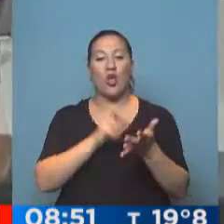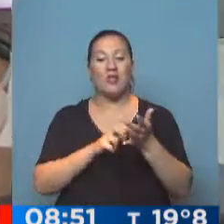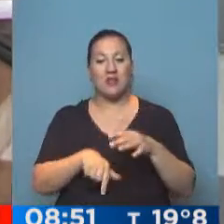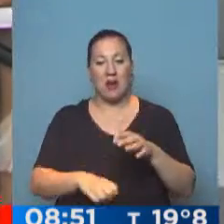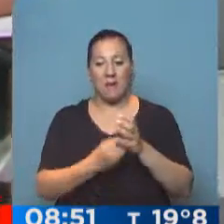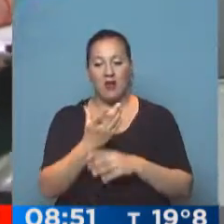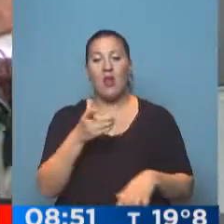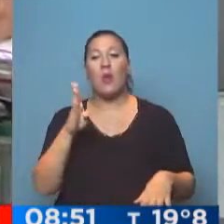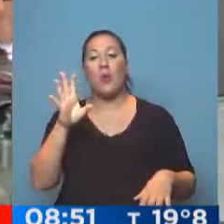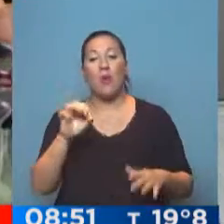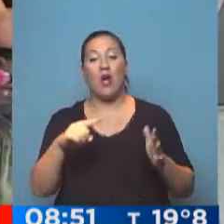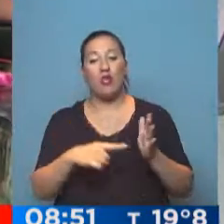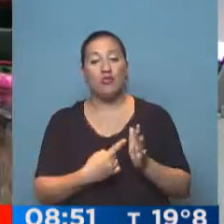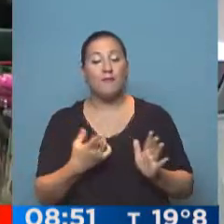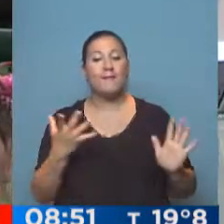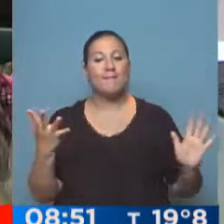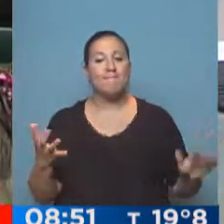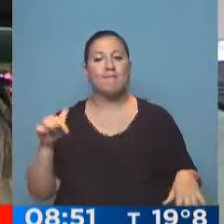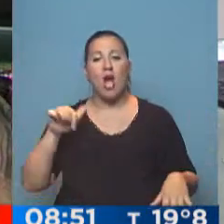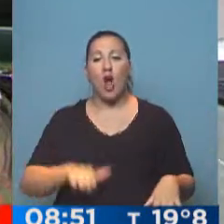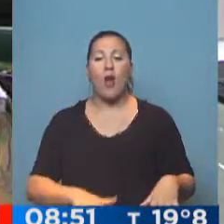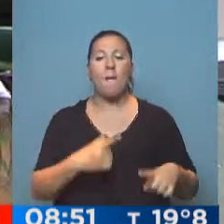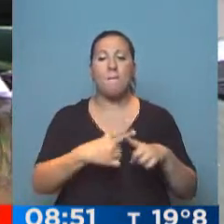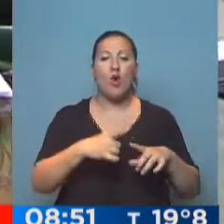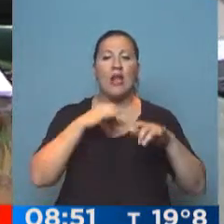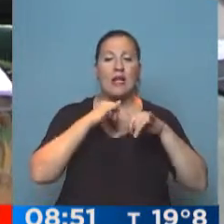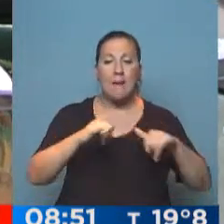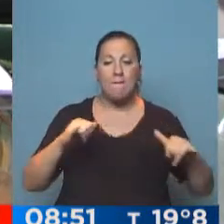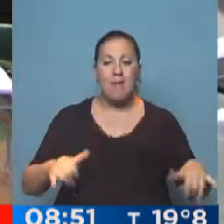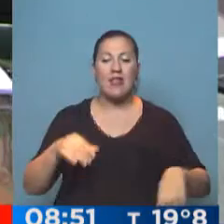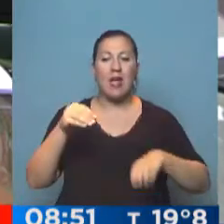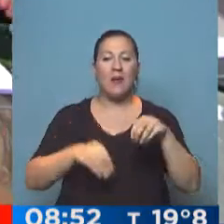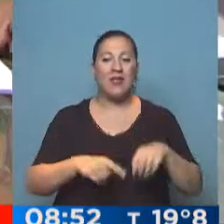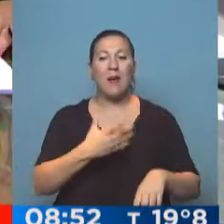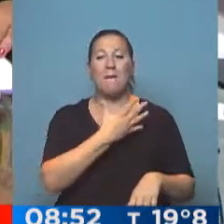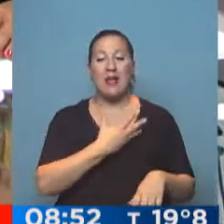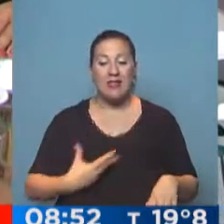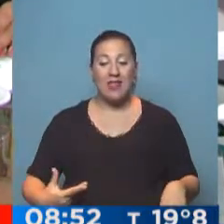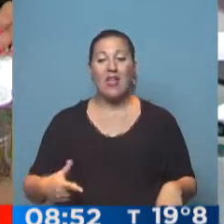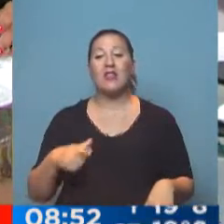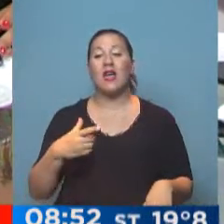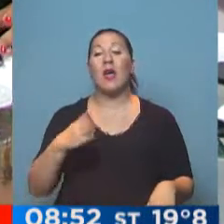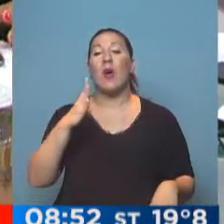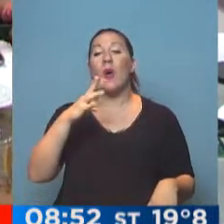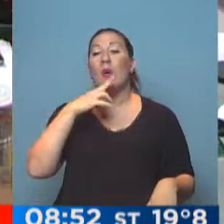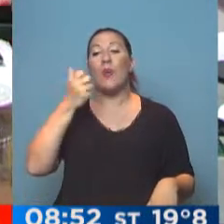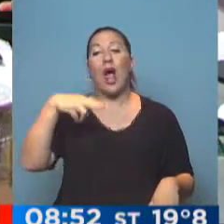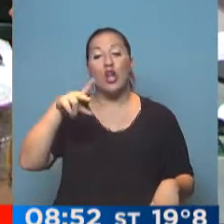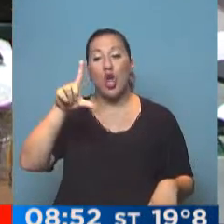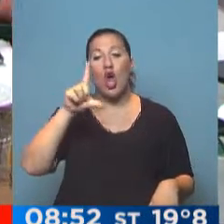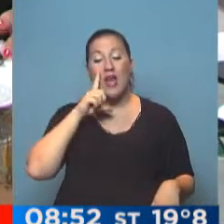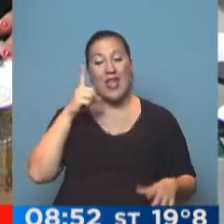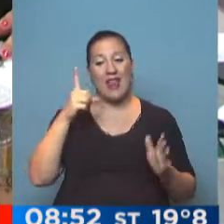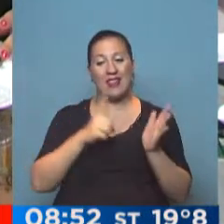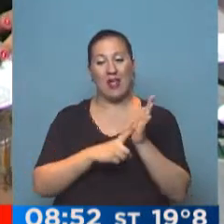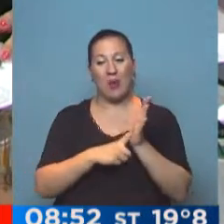Y el Banco Central está en la mira, en medio de la campaña para la elección de la presidencia. Y Alejandro Banoli también está, el titular,